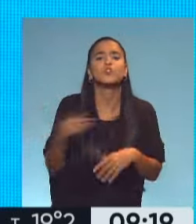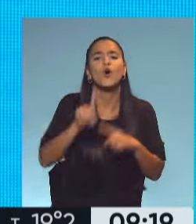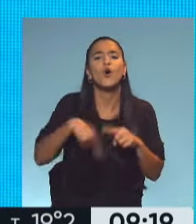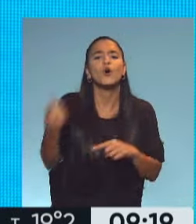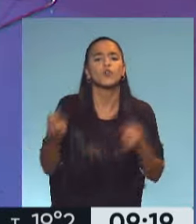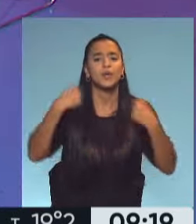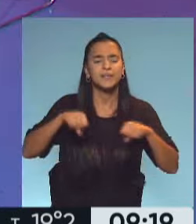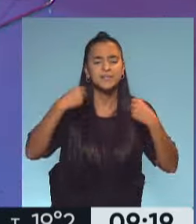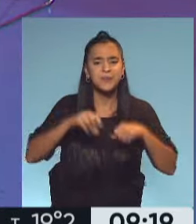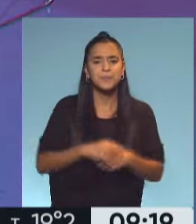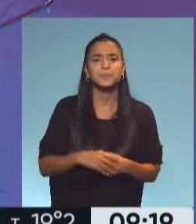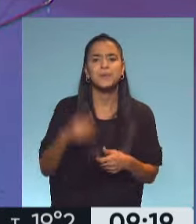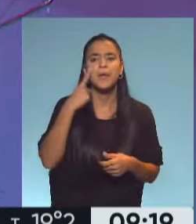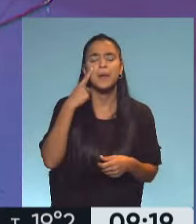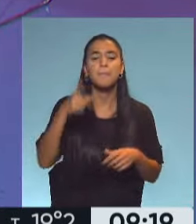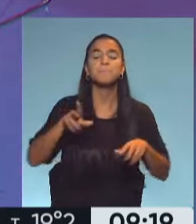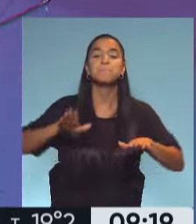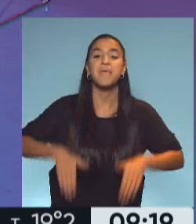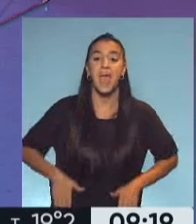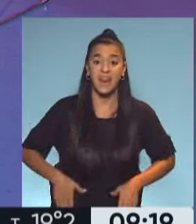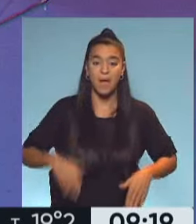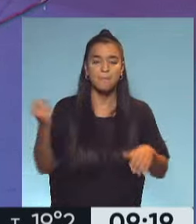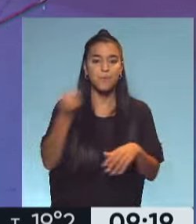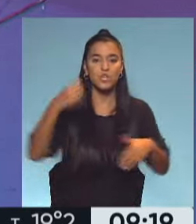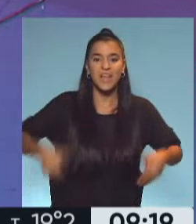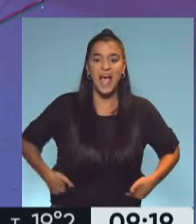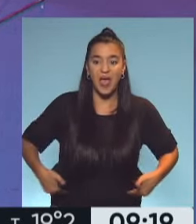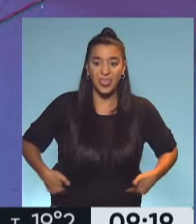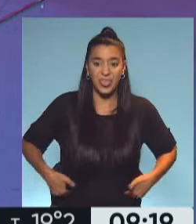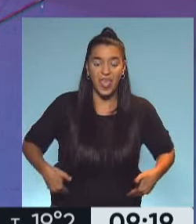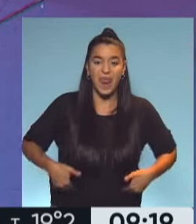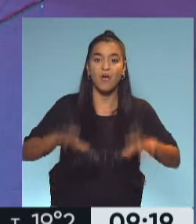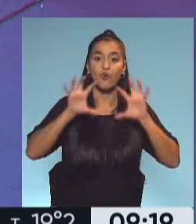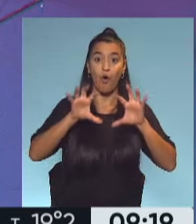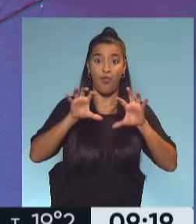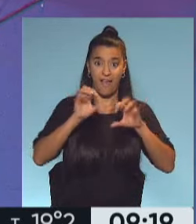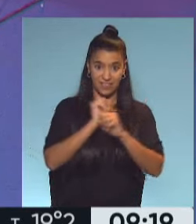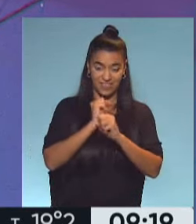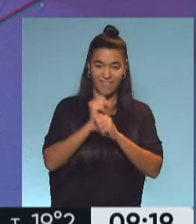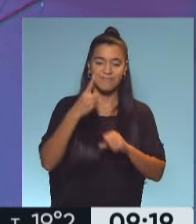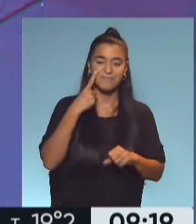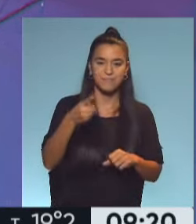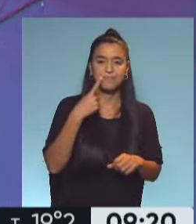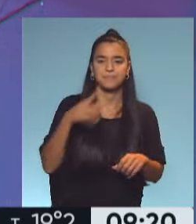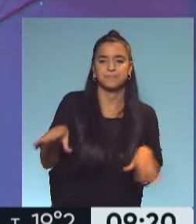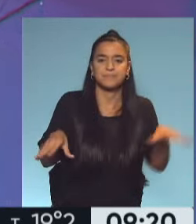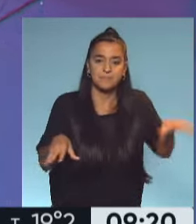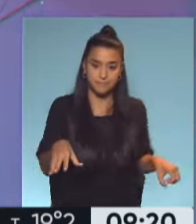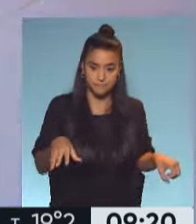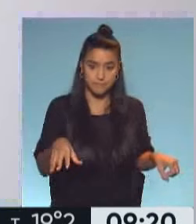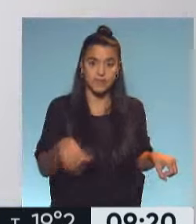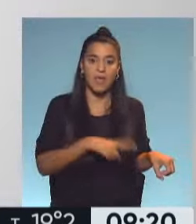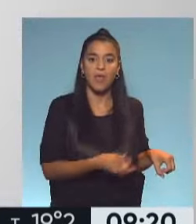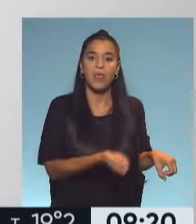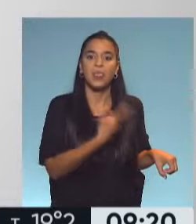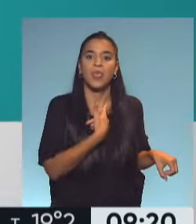ejercicio, Vicky. Bien, acá hablamos de piernas y muy importante para la cadera es trabajar glúteos, ¿sí? Entonces, ahí está tomada del sillón que le